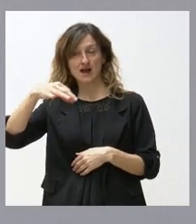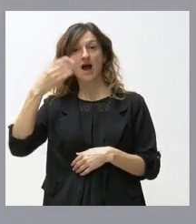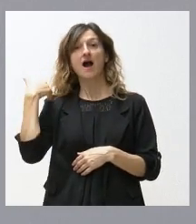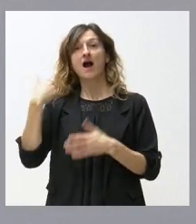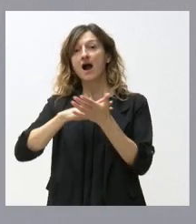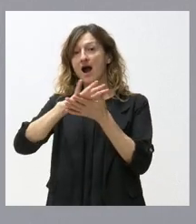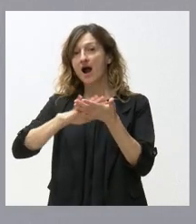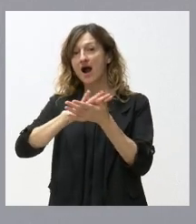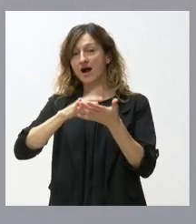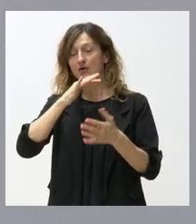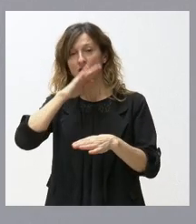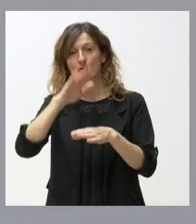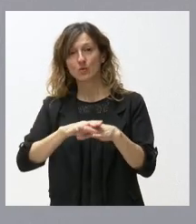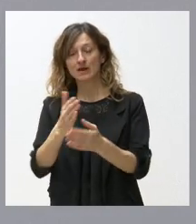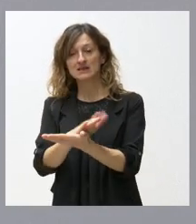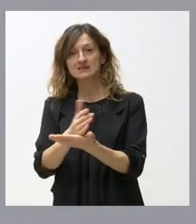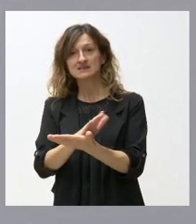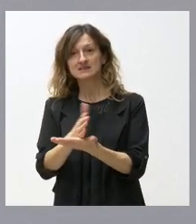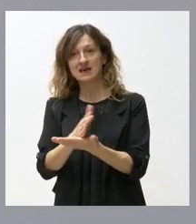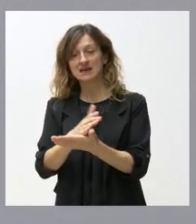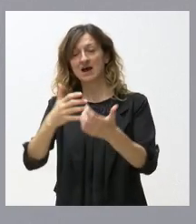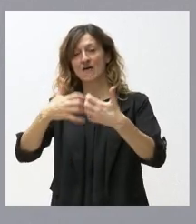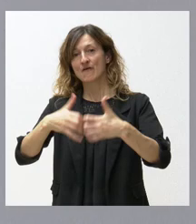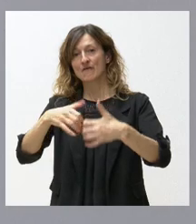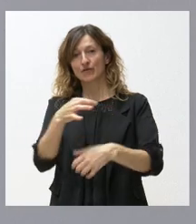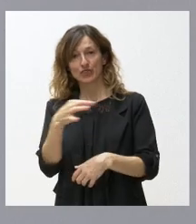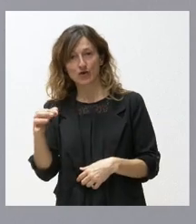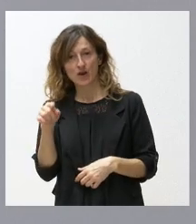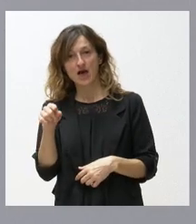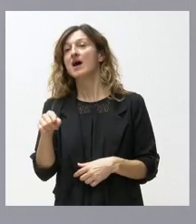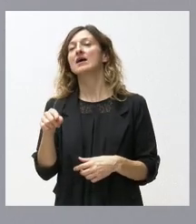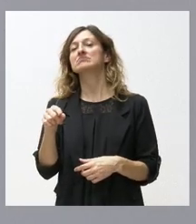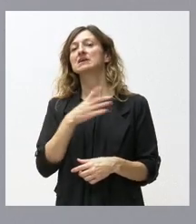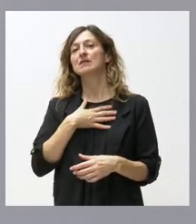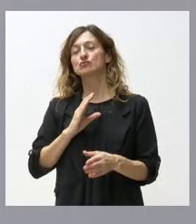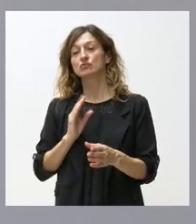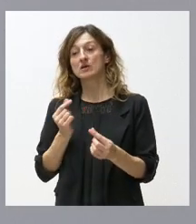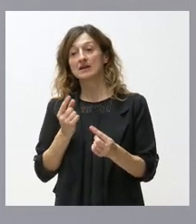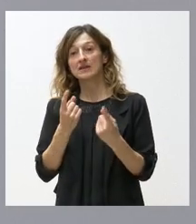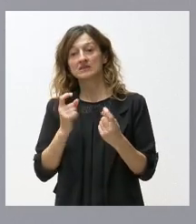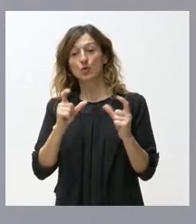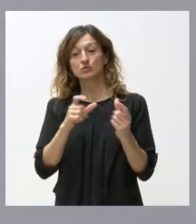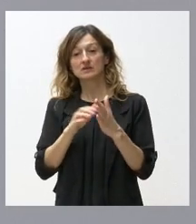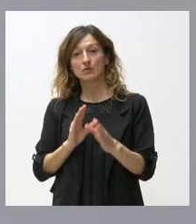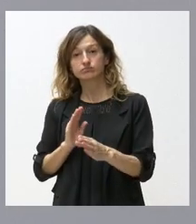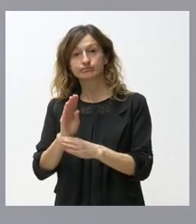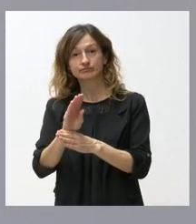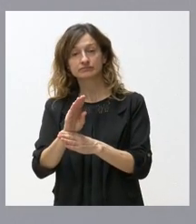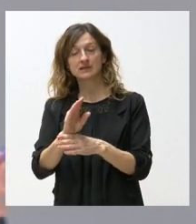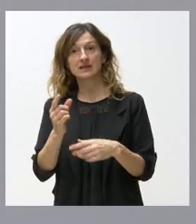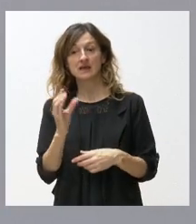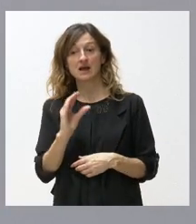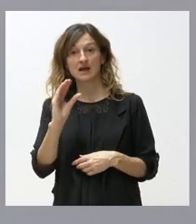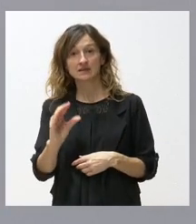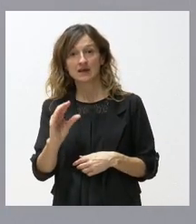dijimos, que el SERLA funcionara, que el SERLA tuviera las cantidades correspondientes de la Junta de Castilla y León y que estas cantidades también